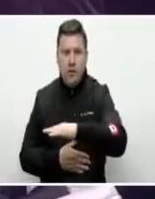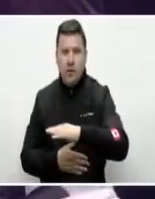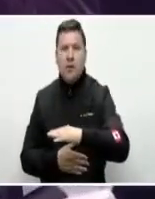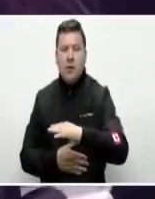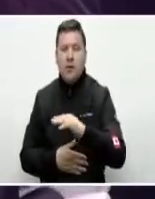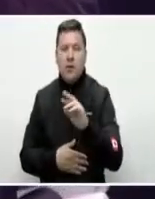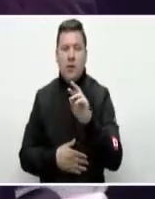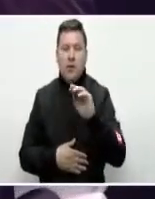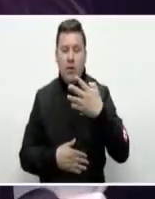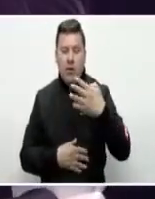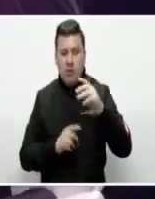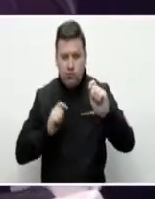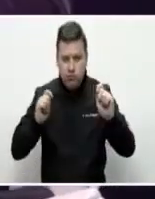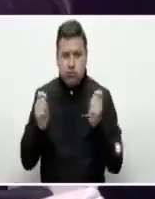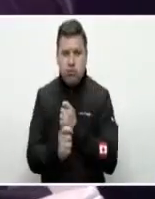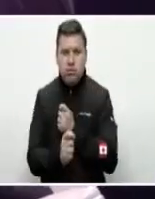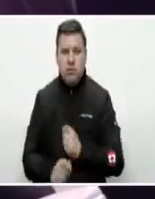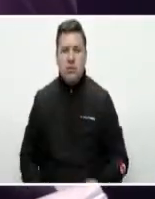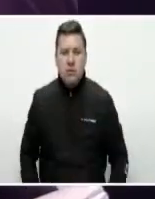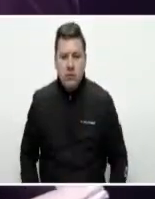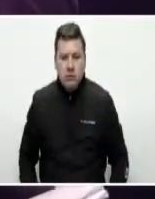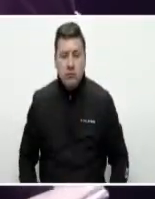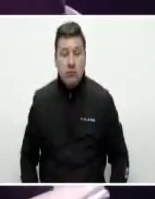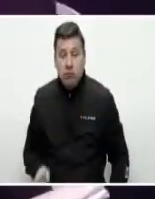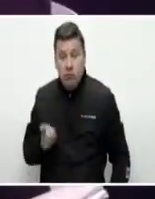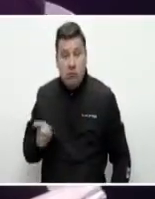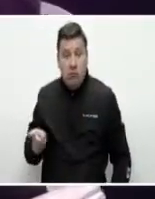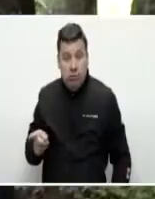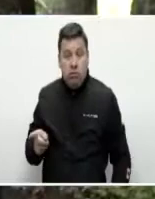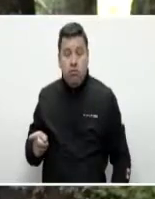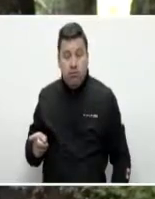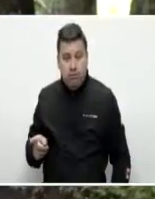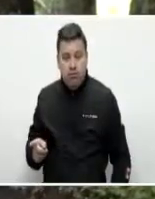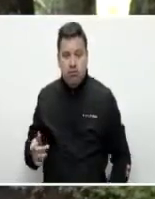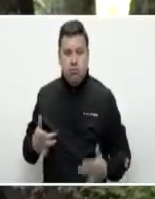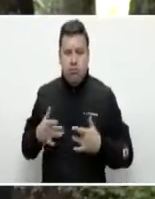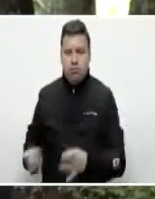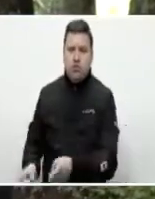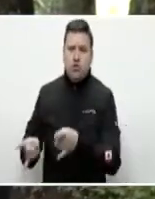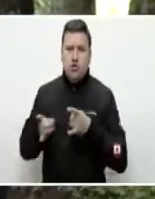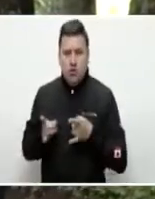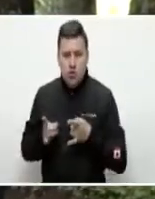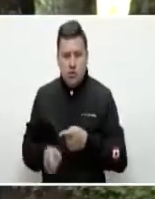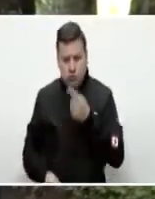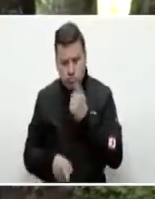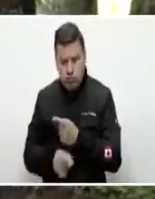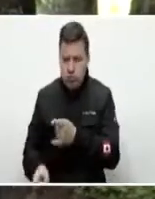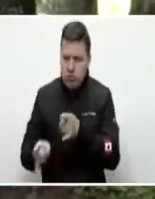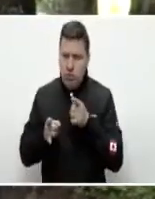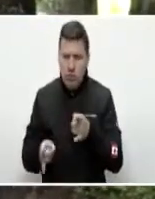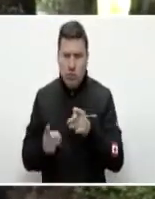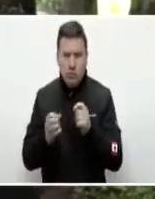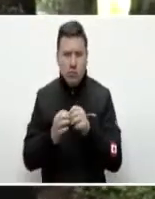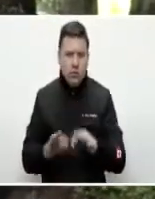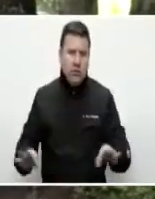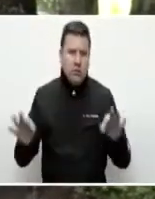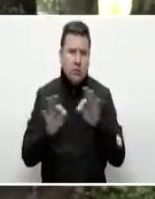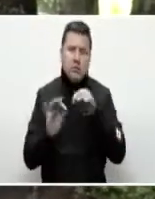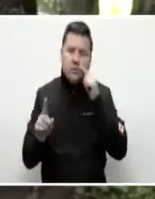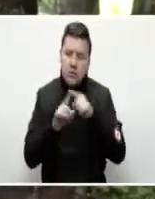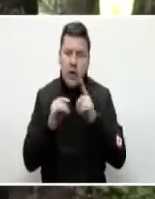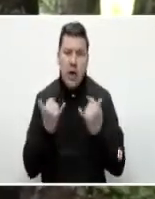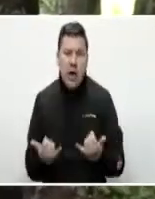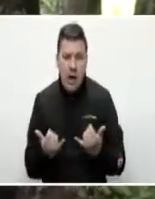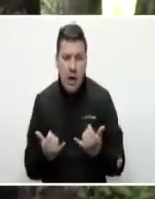Cuarta Revolución Industrial. Allí pude percibir y ratificar que lo más importante en este